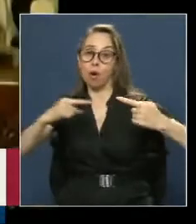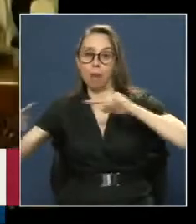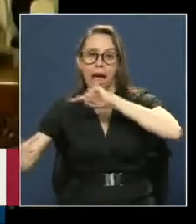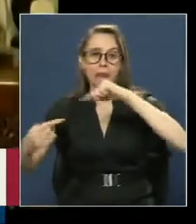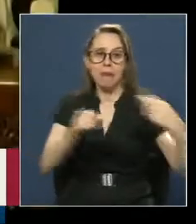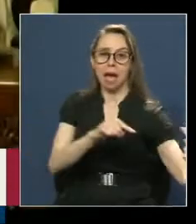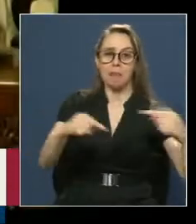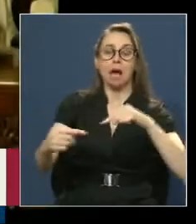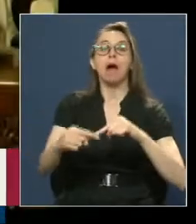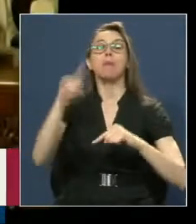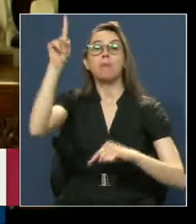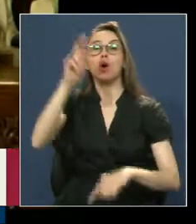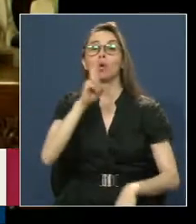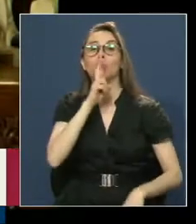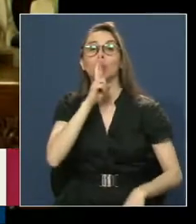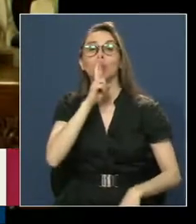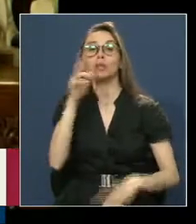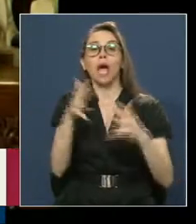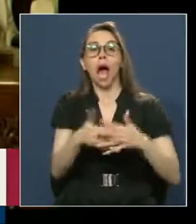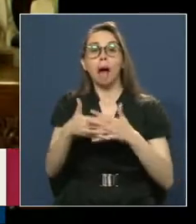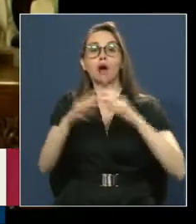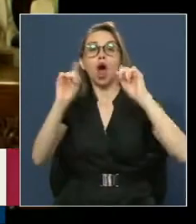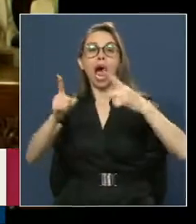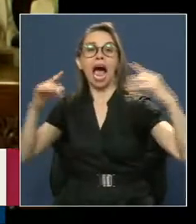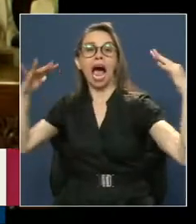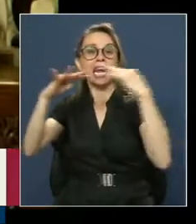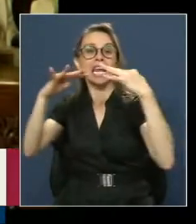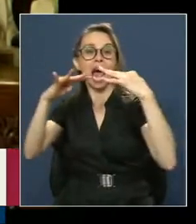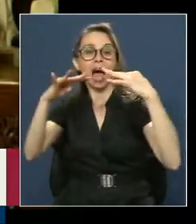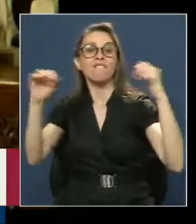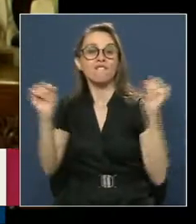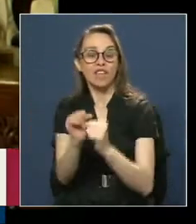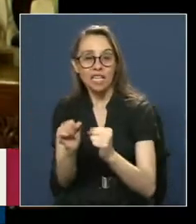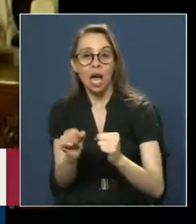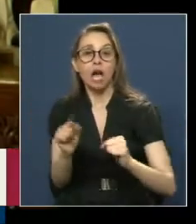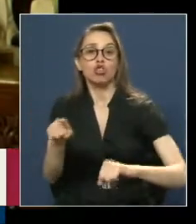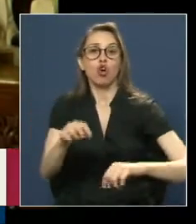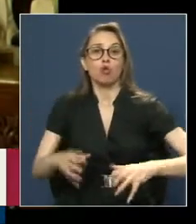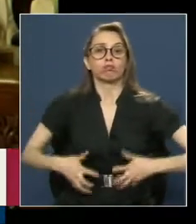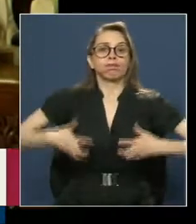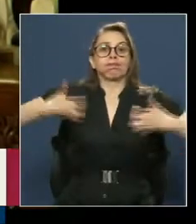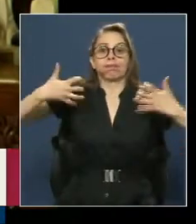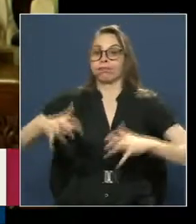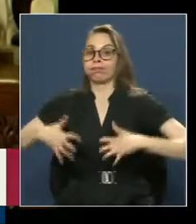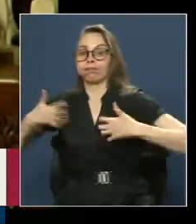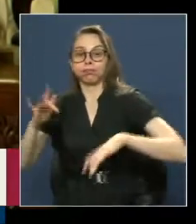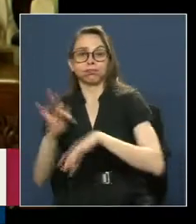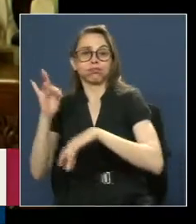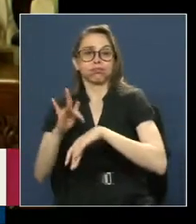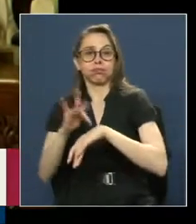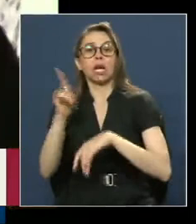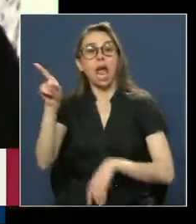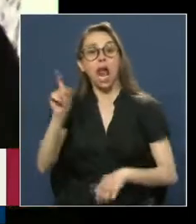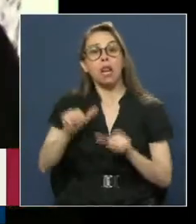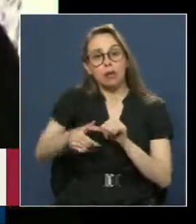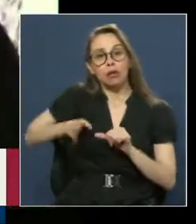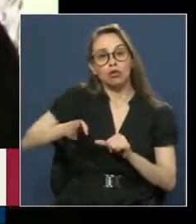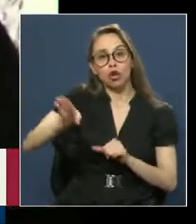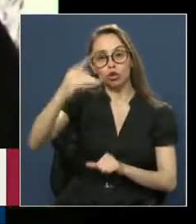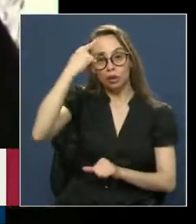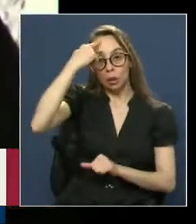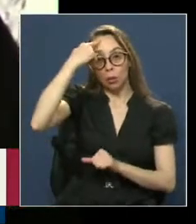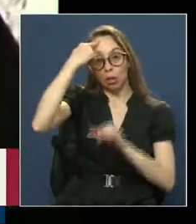ritmo De la guerra fría En tiempos De crispación Los hechos Nos hablan Entonces De una persona Consecuente Y con